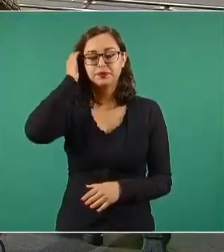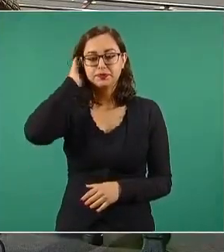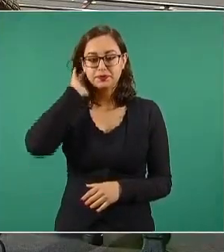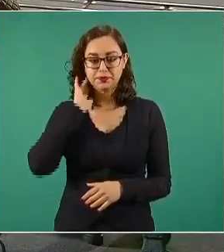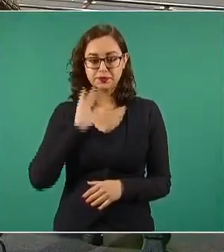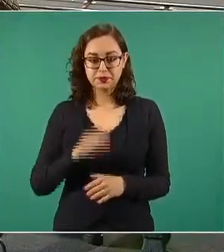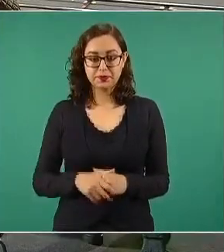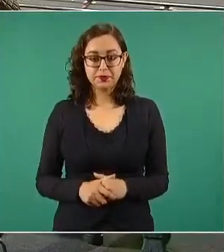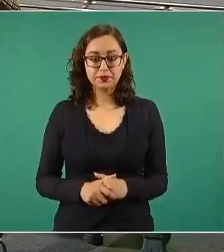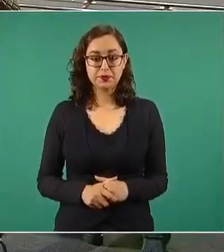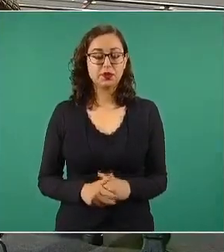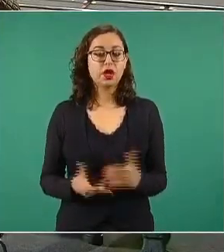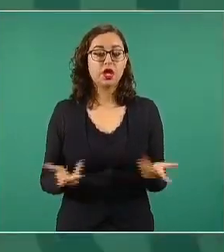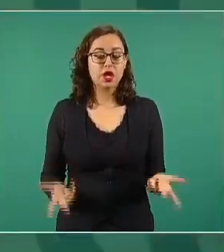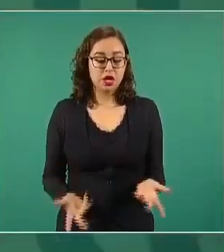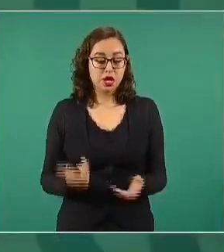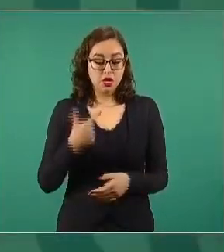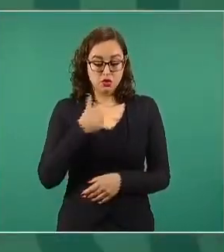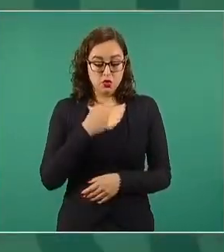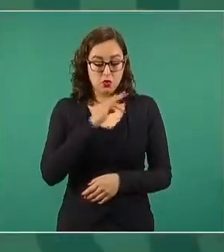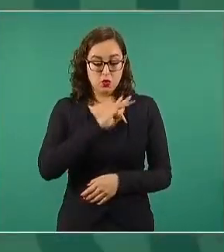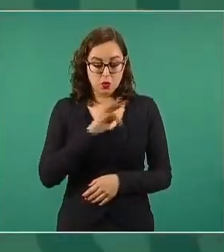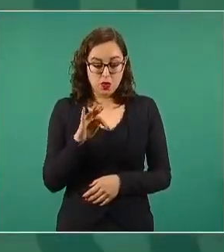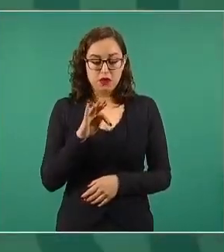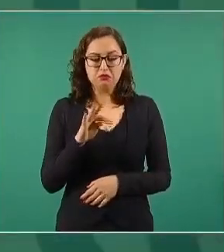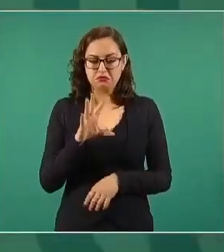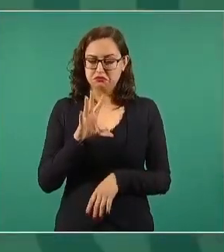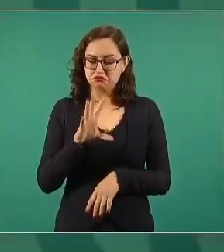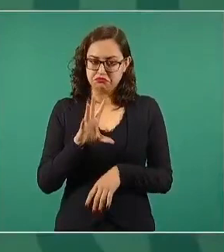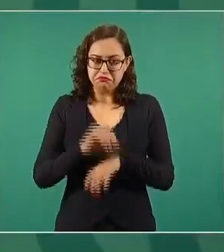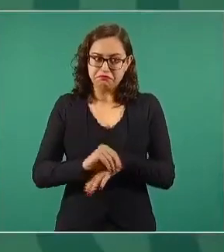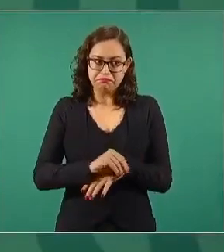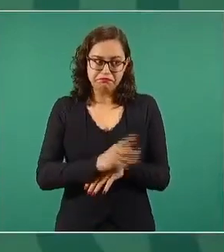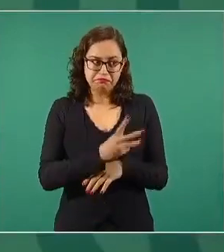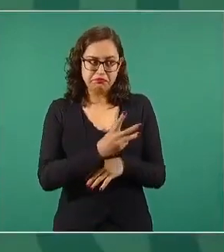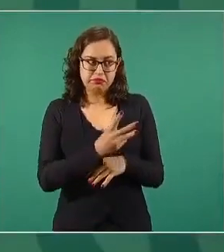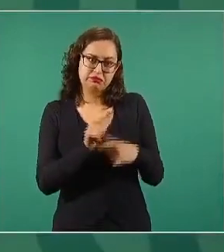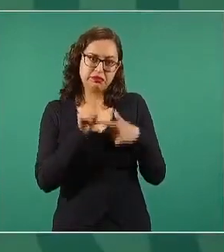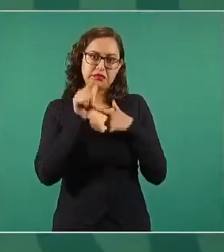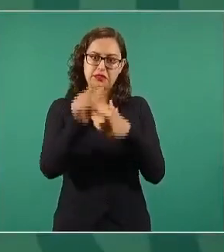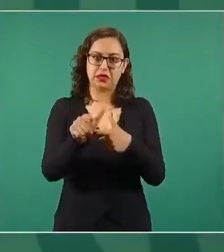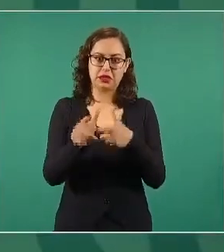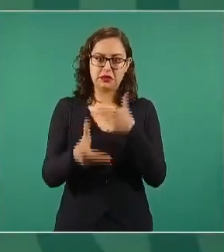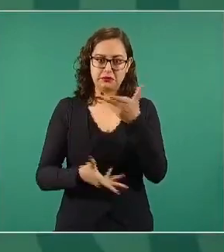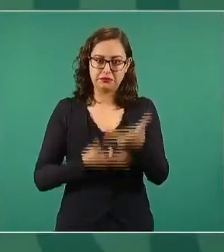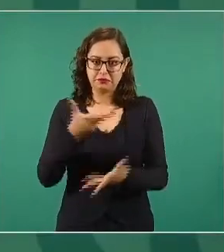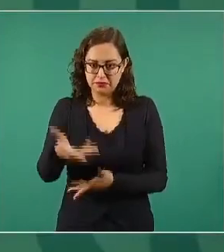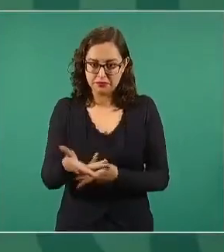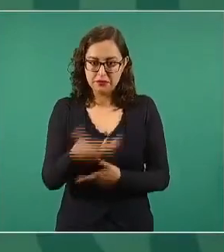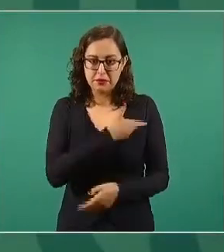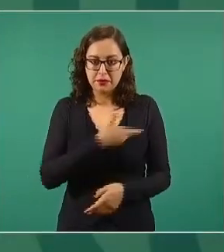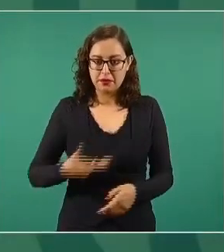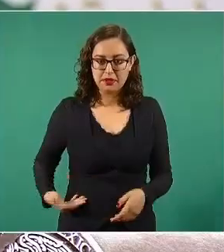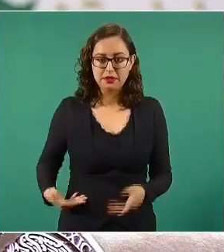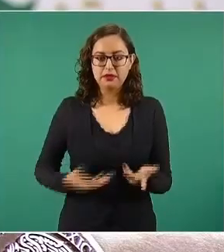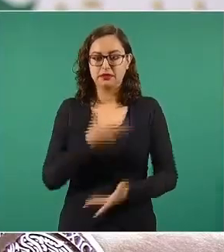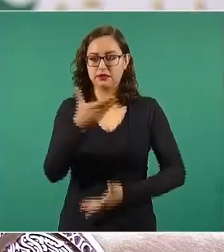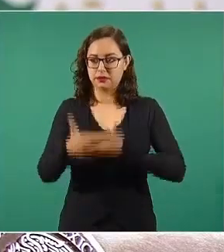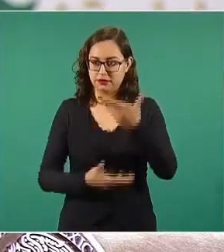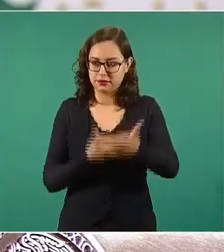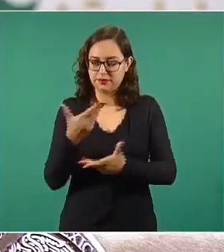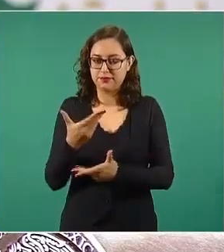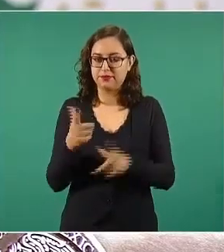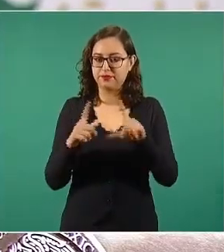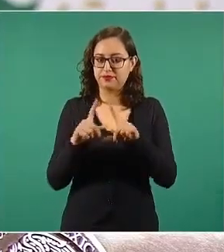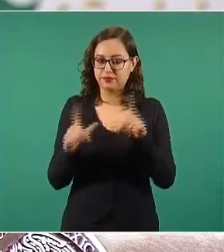el presidente me lo autoriza, yo voy a seguir ayudando en lo que se pueda, siempre sirviendo al presidente y siempre sirviendo a este